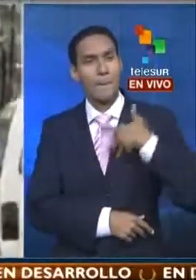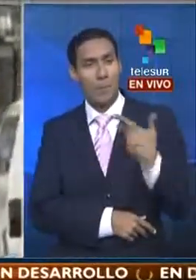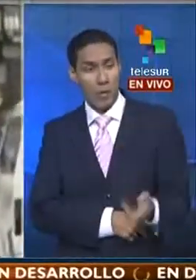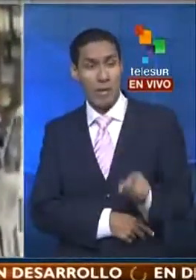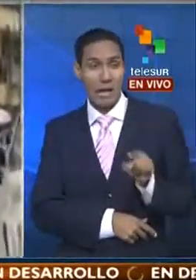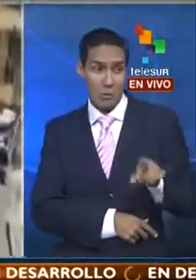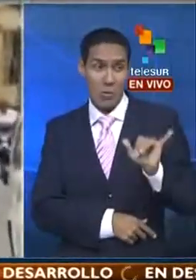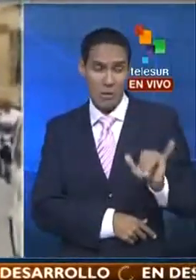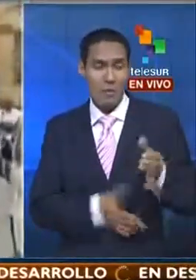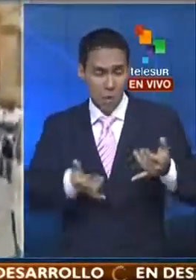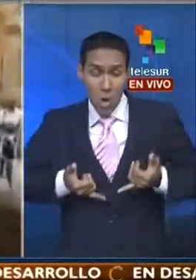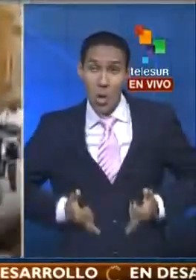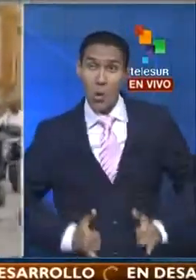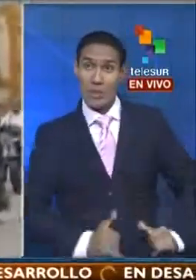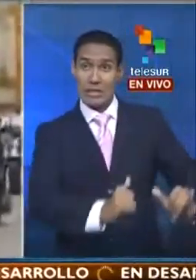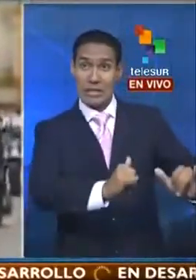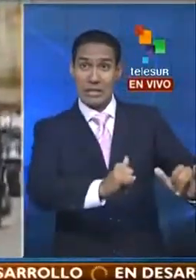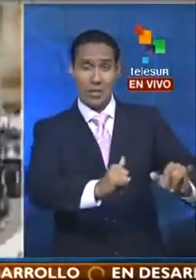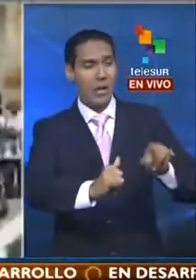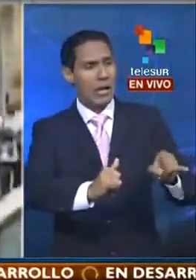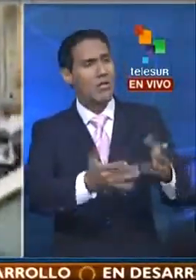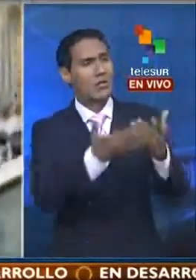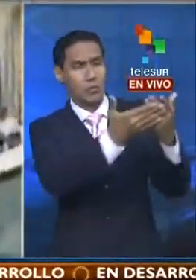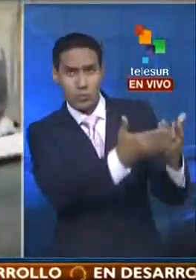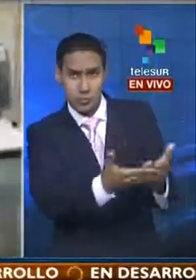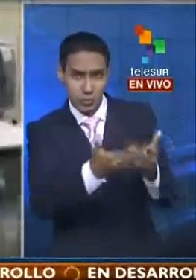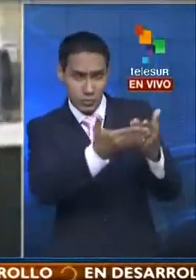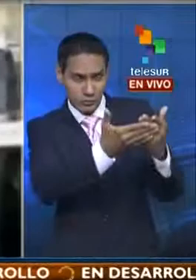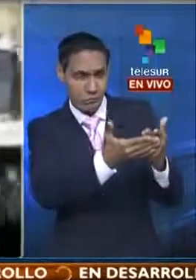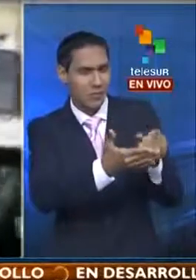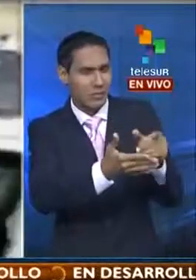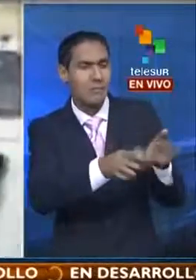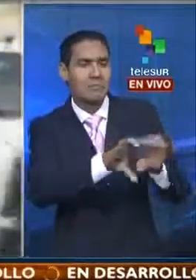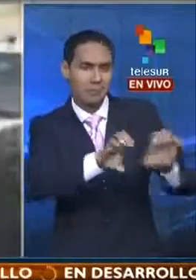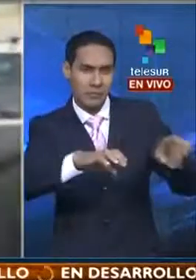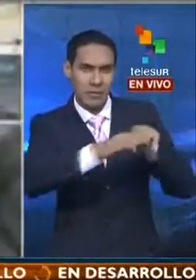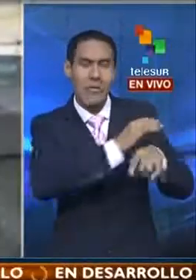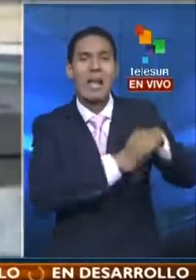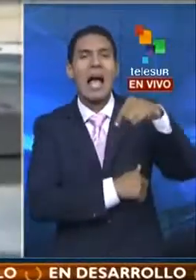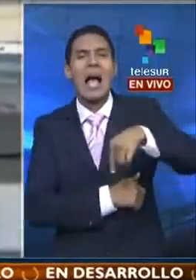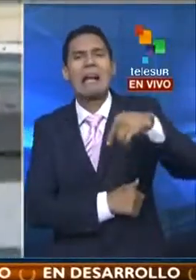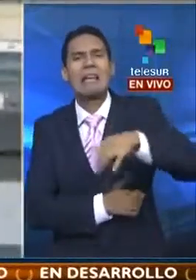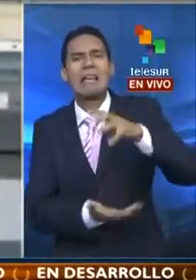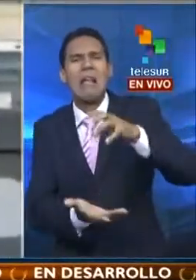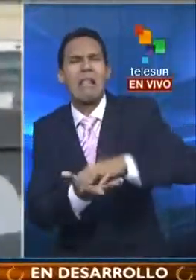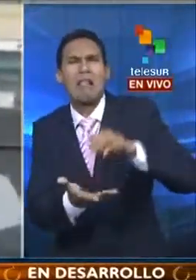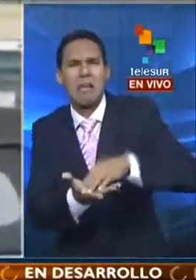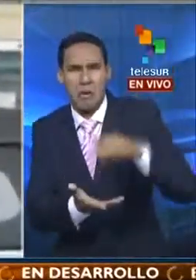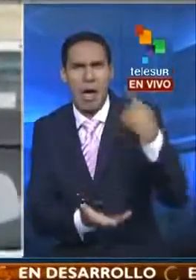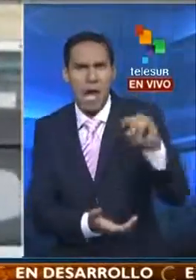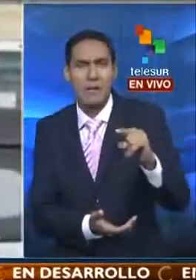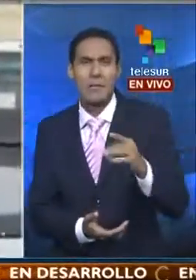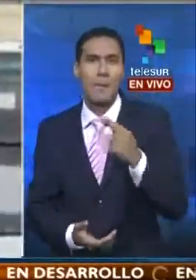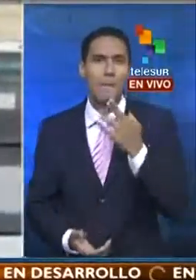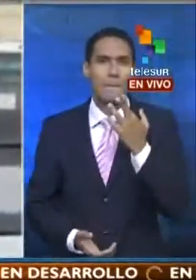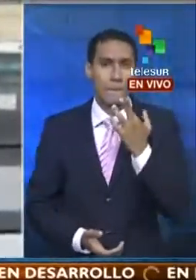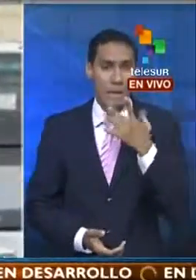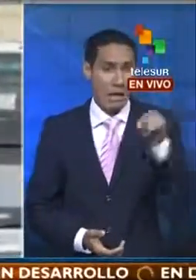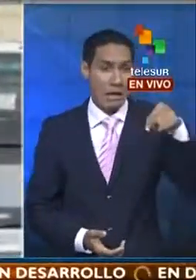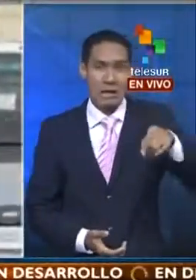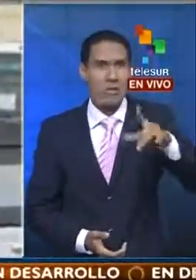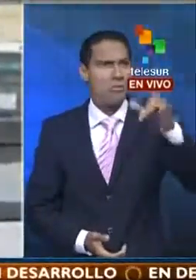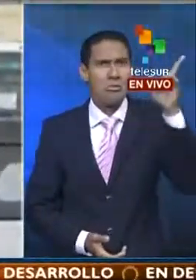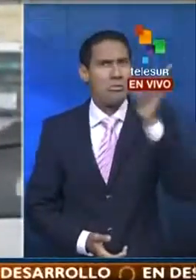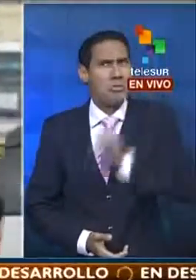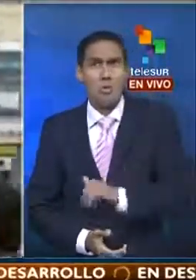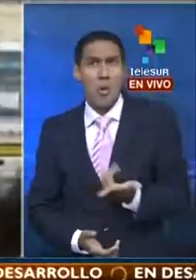hijos estudien. Mire, le doy este dato. Aquí el departamento del Chocó es el que tiene menor cobertura y